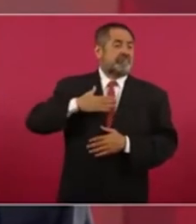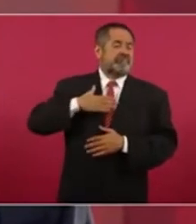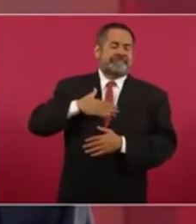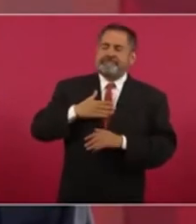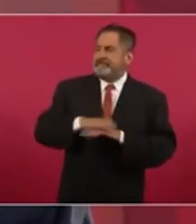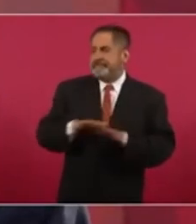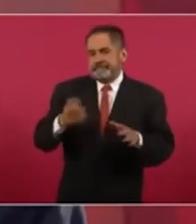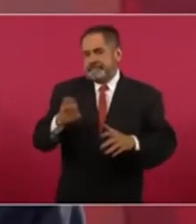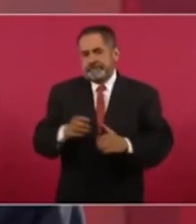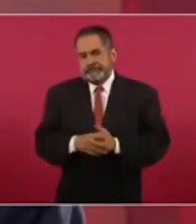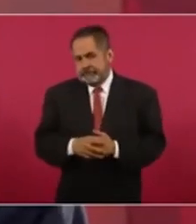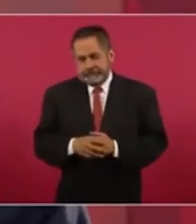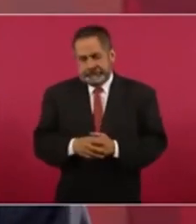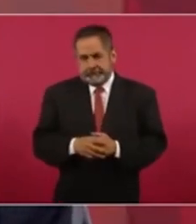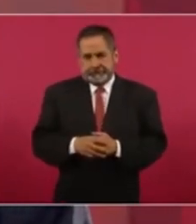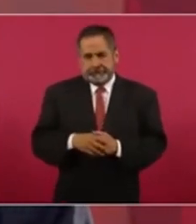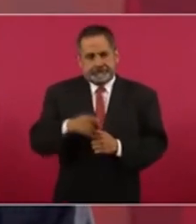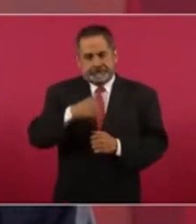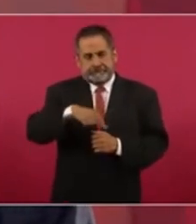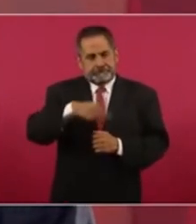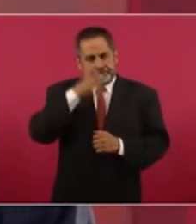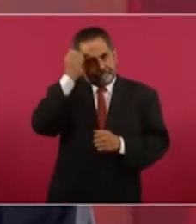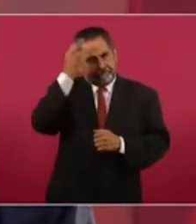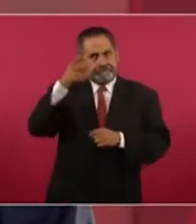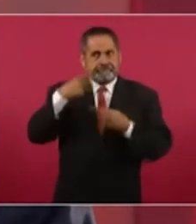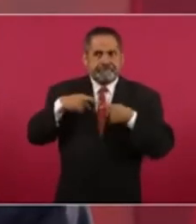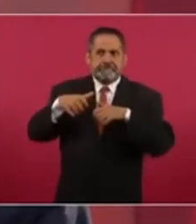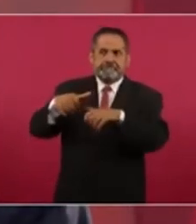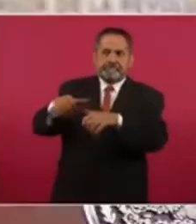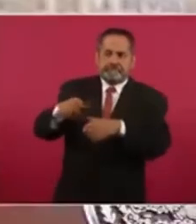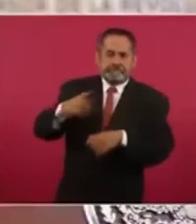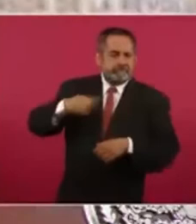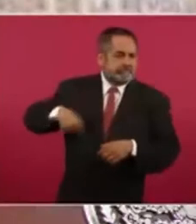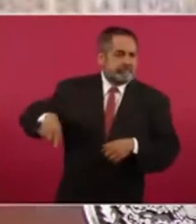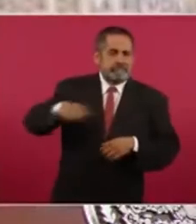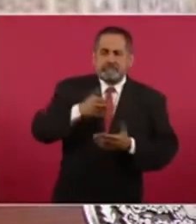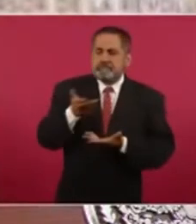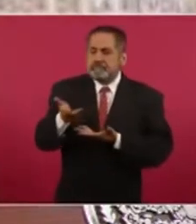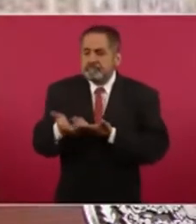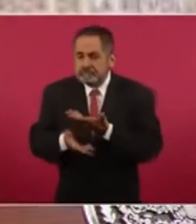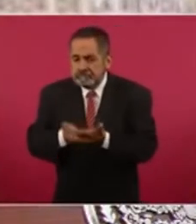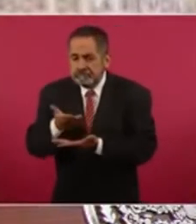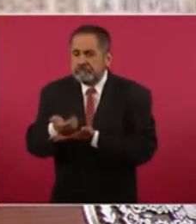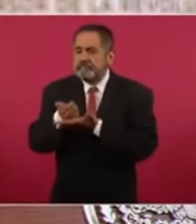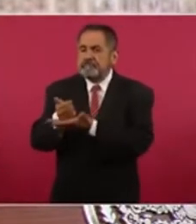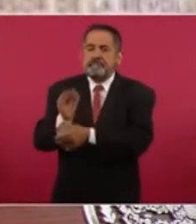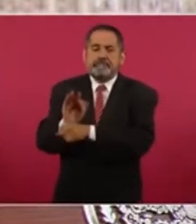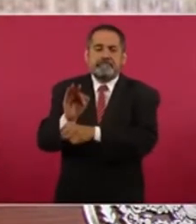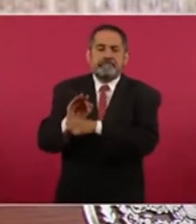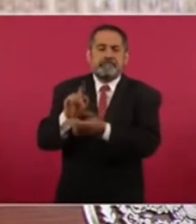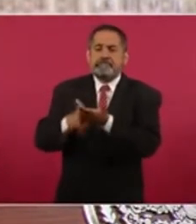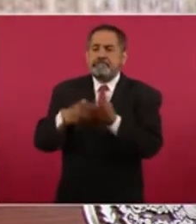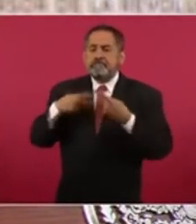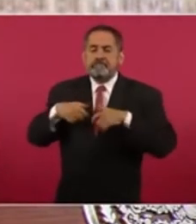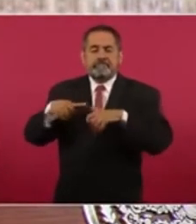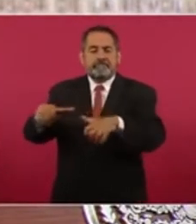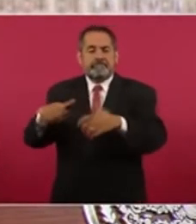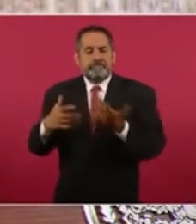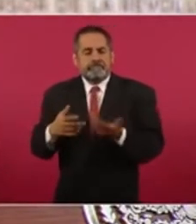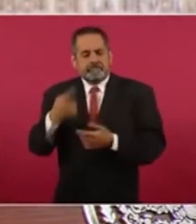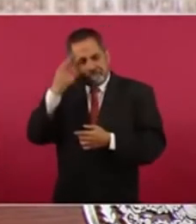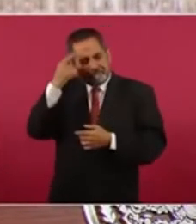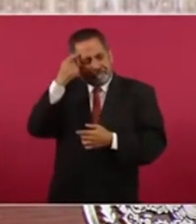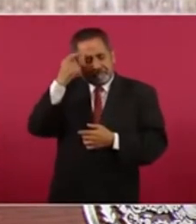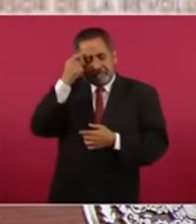se les olvidó de que somos servidores públicos para que se